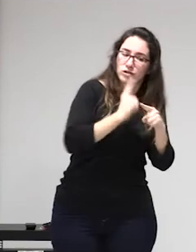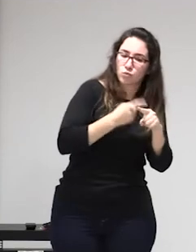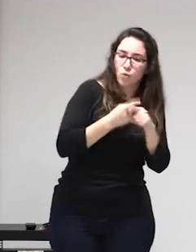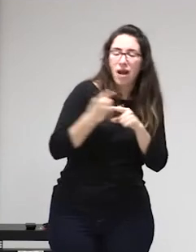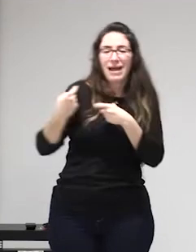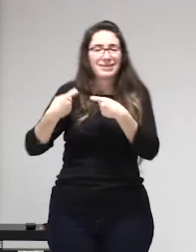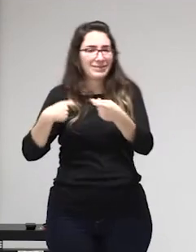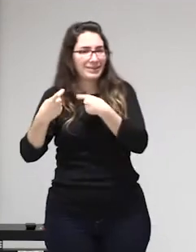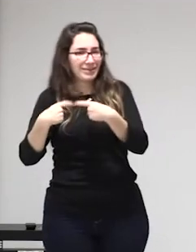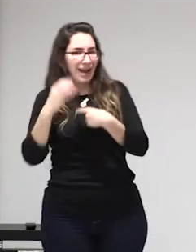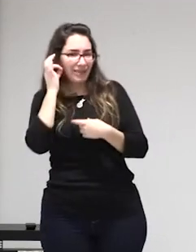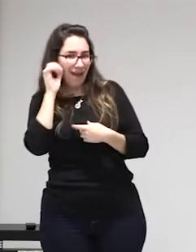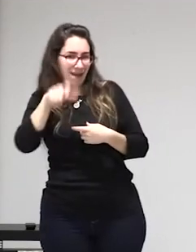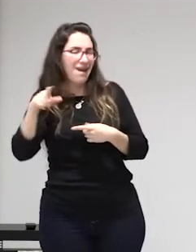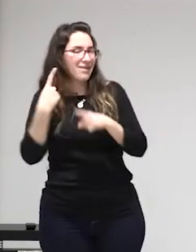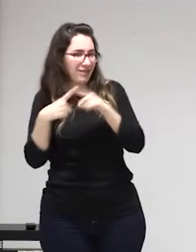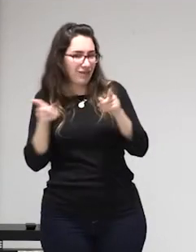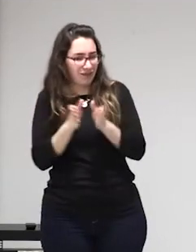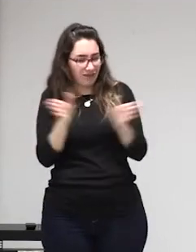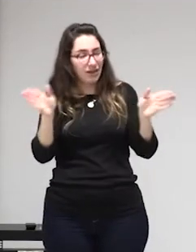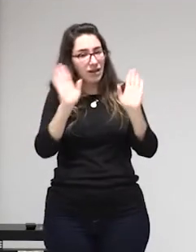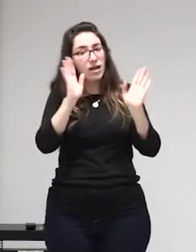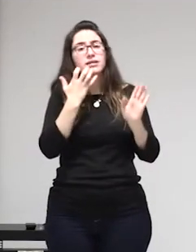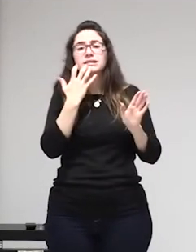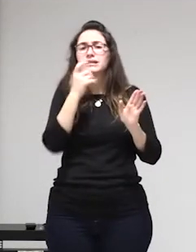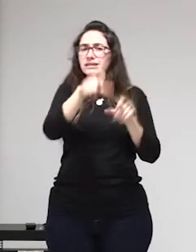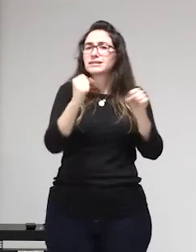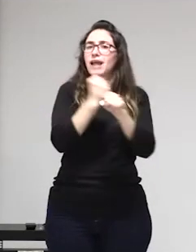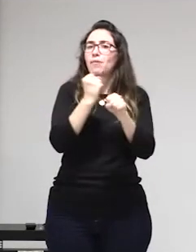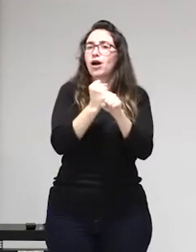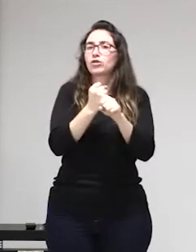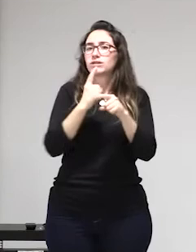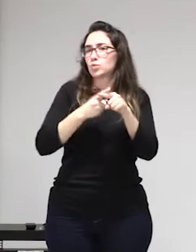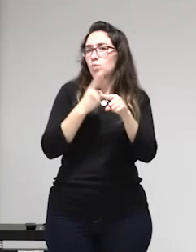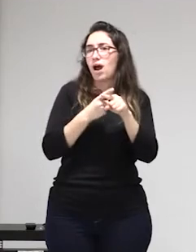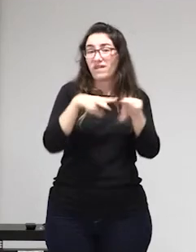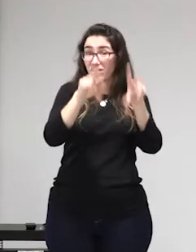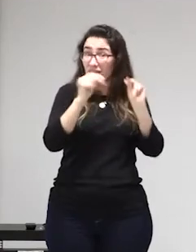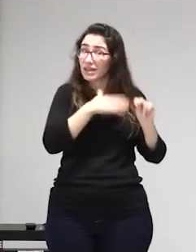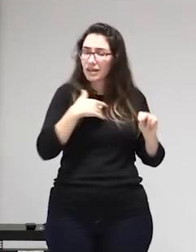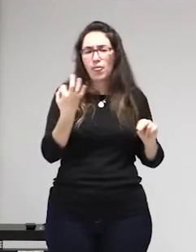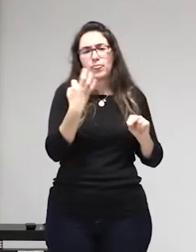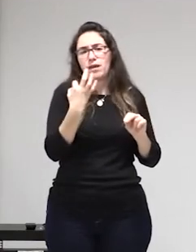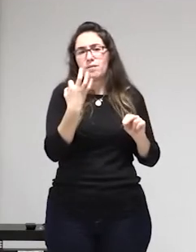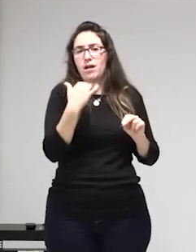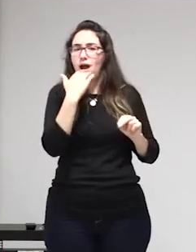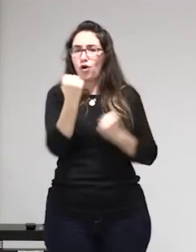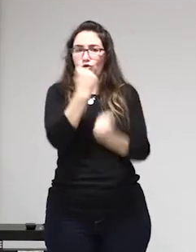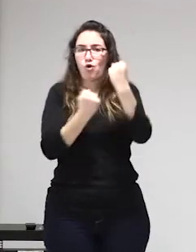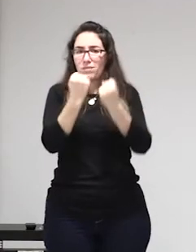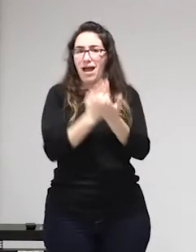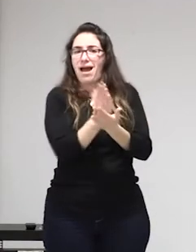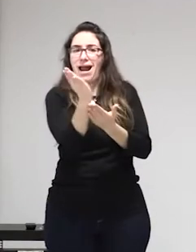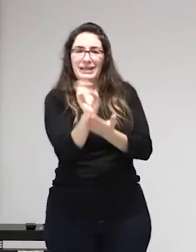estas leyes eso es estas leyes al final a quien acaban castigando en un 40% es a las mujeres mujeres que muchas veces no están